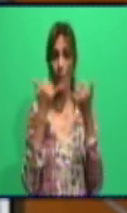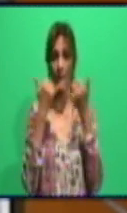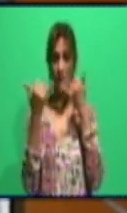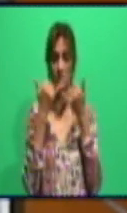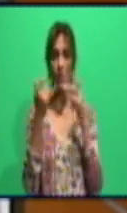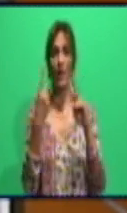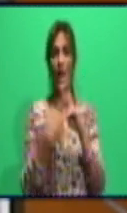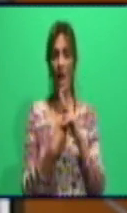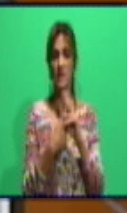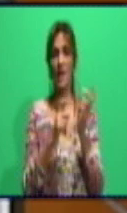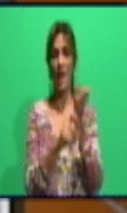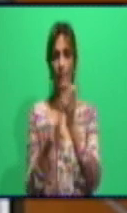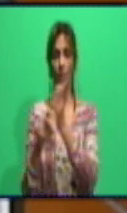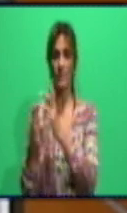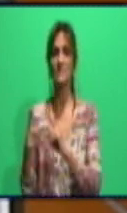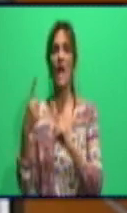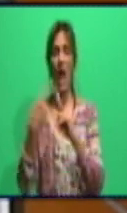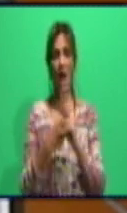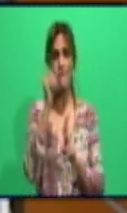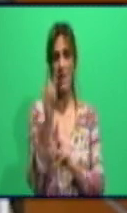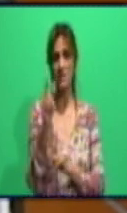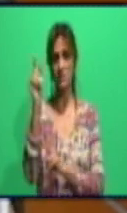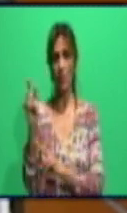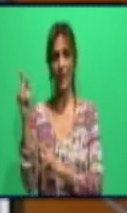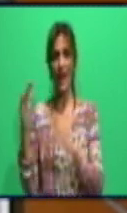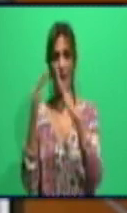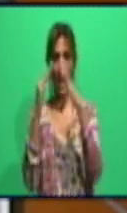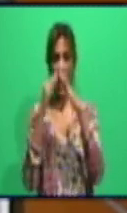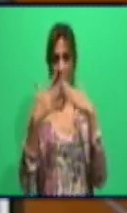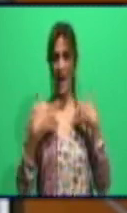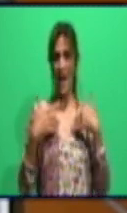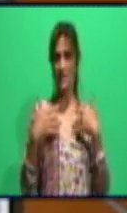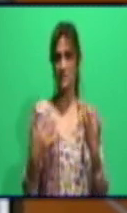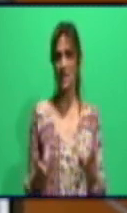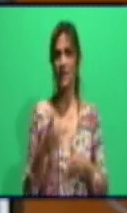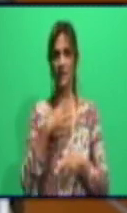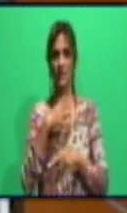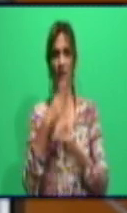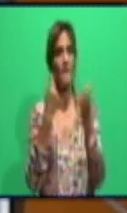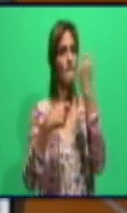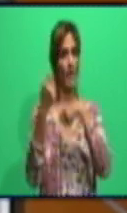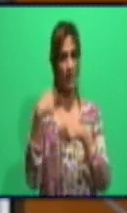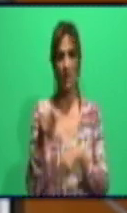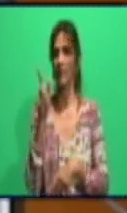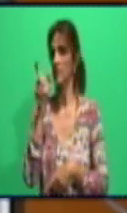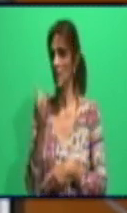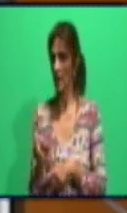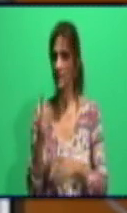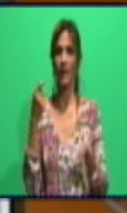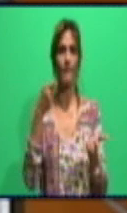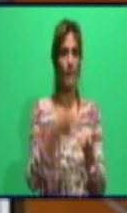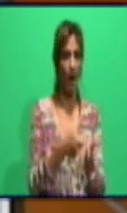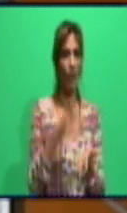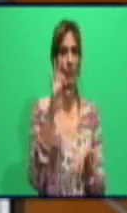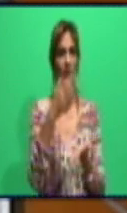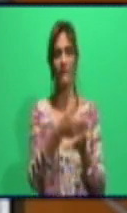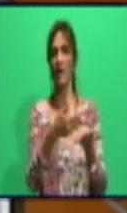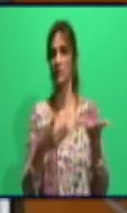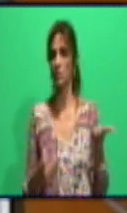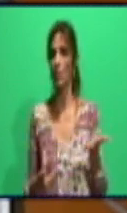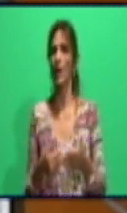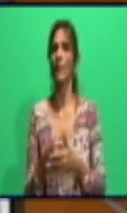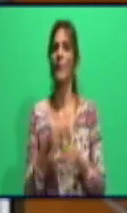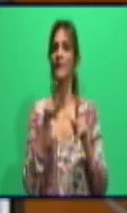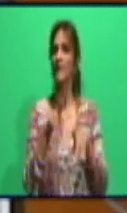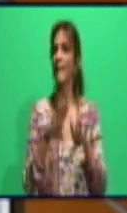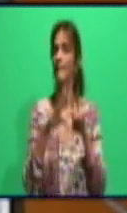.000, 2.000 y tanto agentes de telecomunicaciones que están bien informados, preparados y equipados para brindar, acercar los servicios